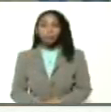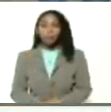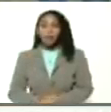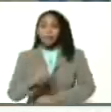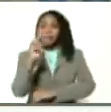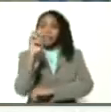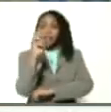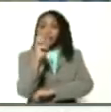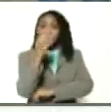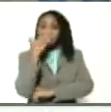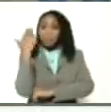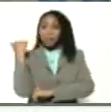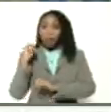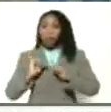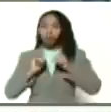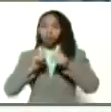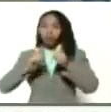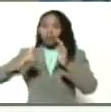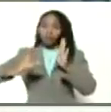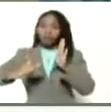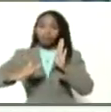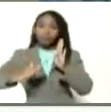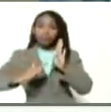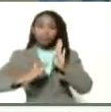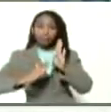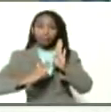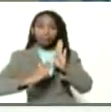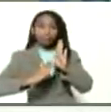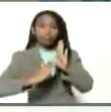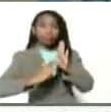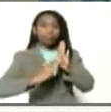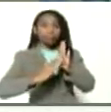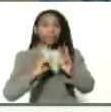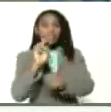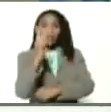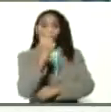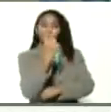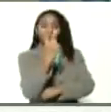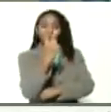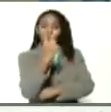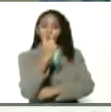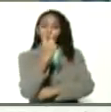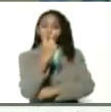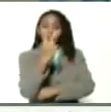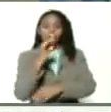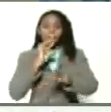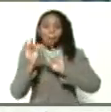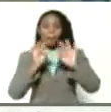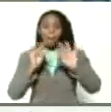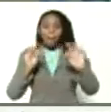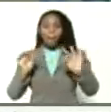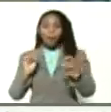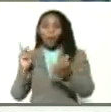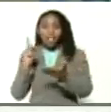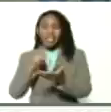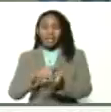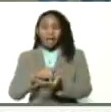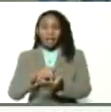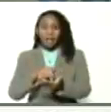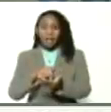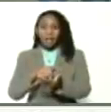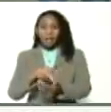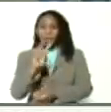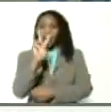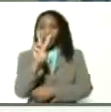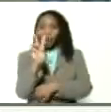el viernes pasado comenzó a levantarse esta segunda ola con la llegada de